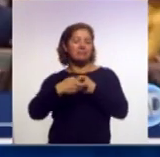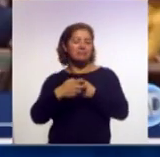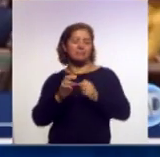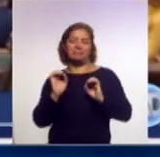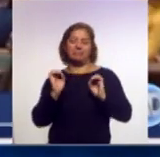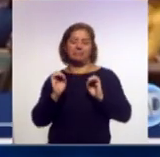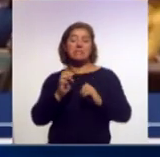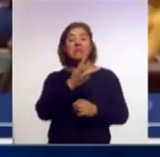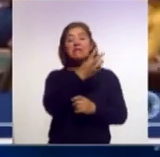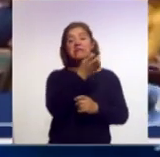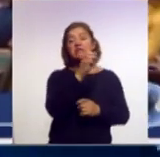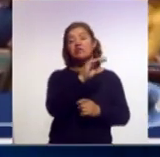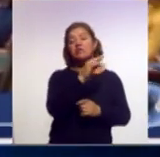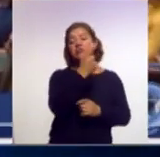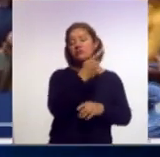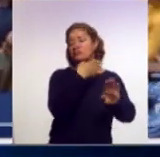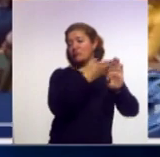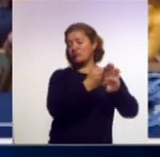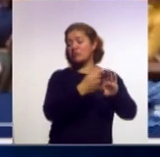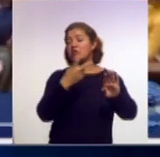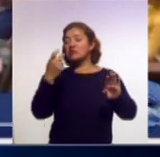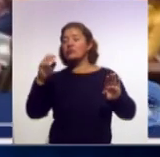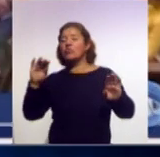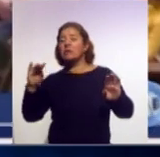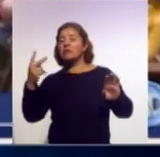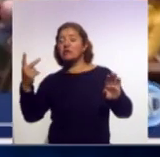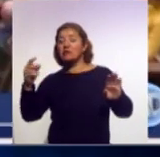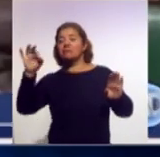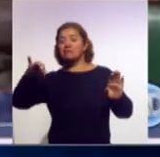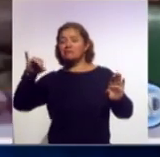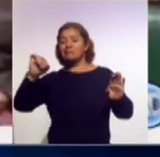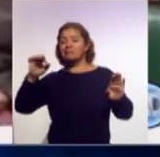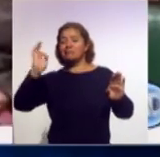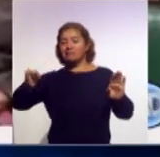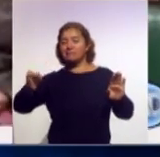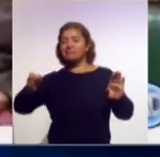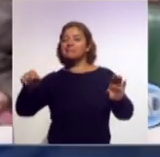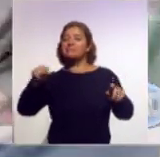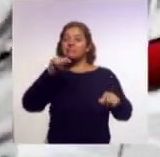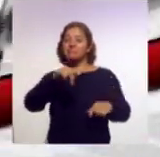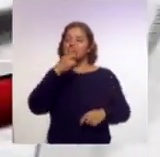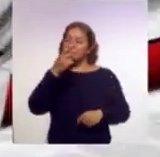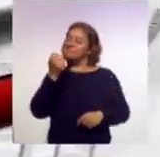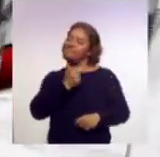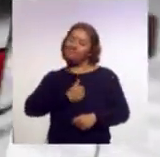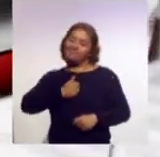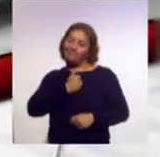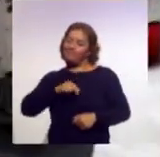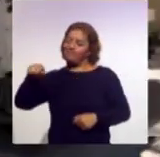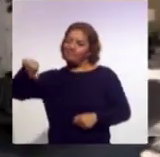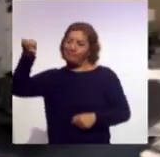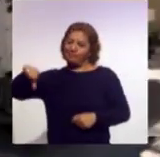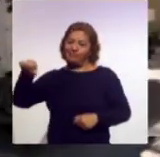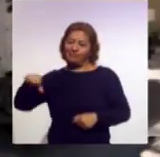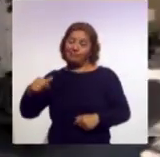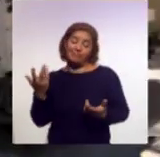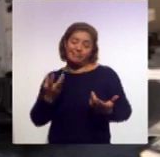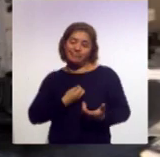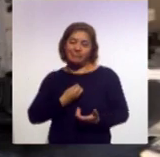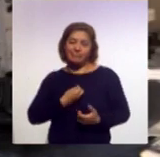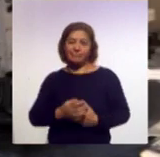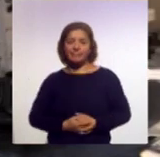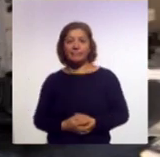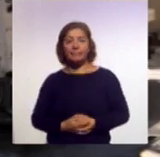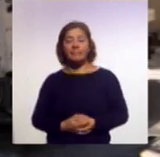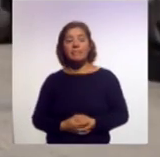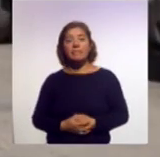votos en contra y 242 a favor la ministra mencionó que lamentaba los resultados Junto con la normalización